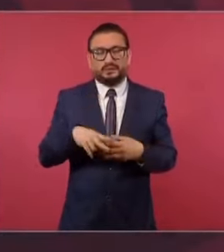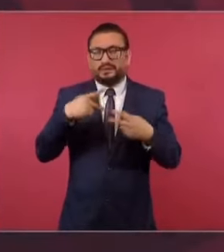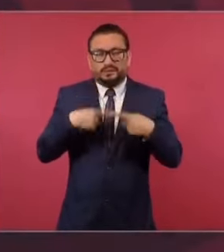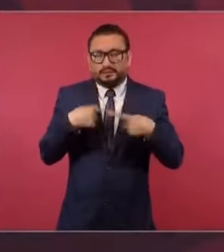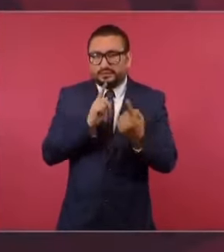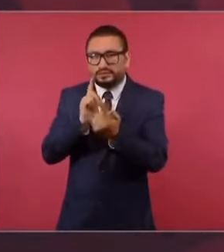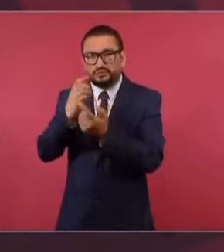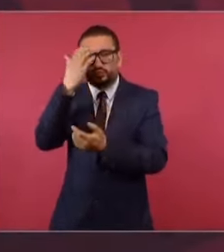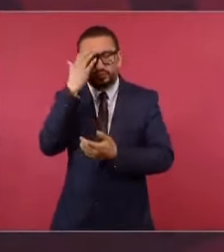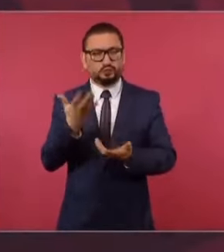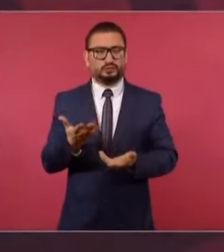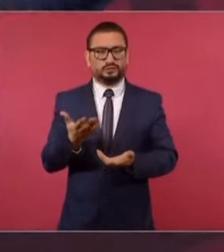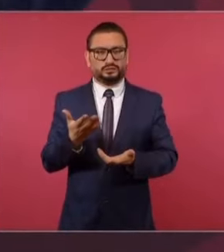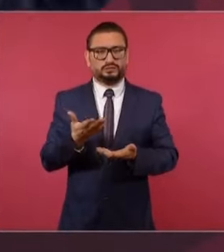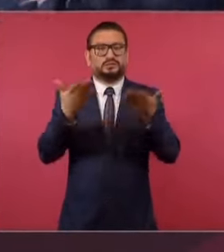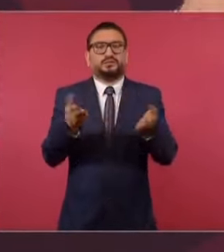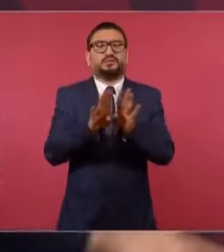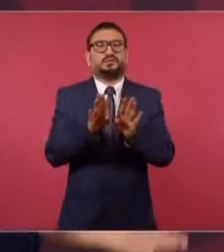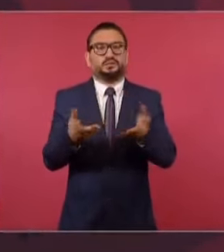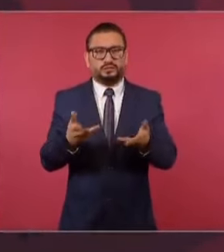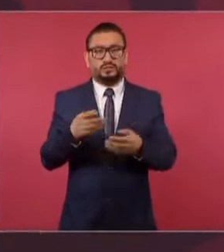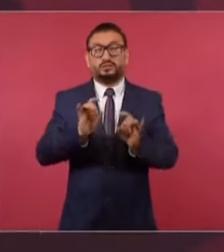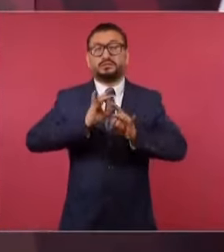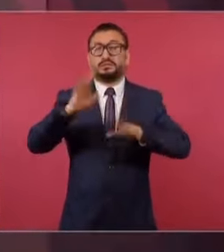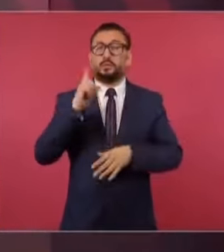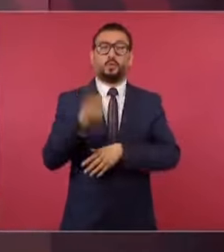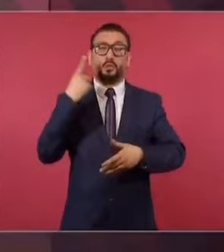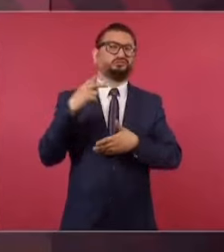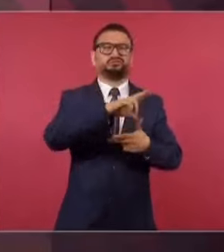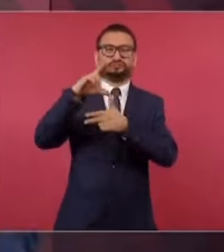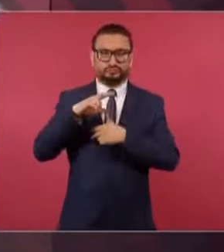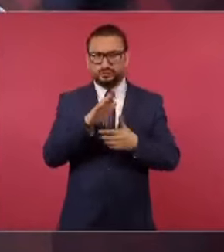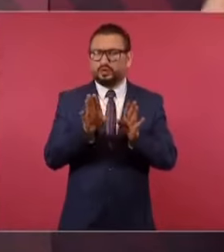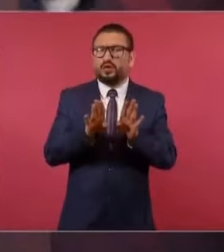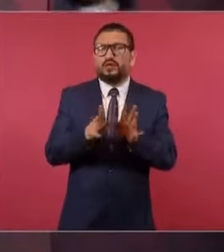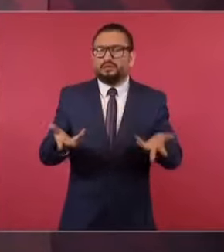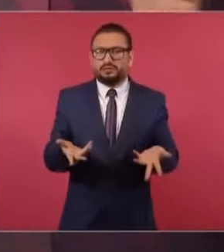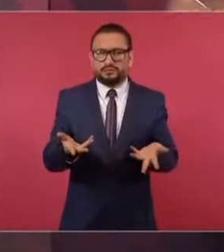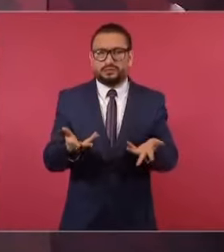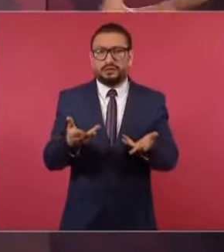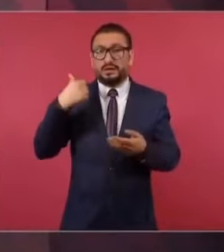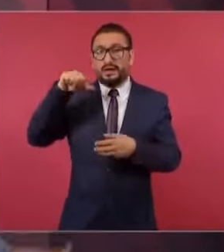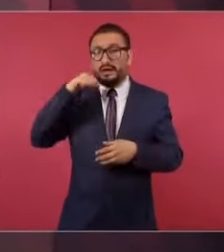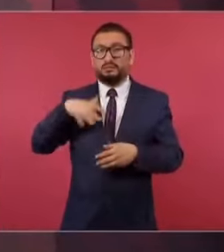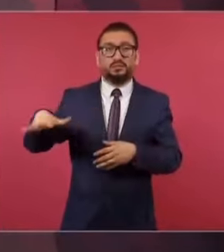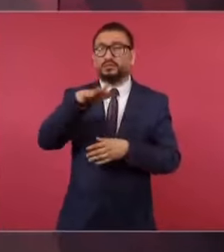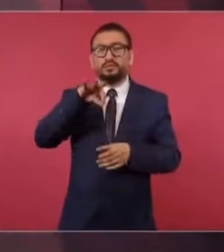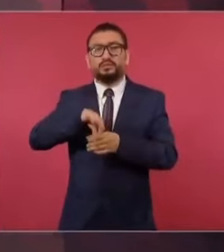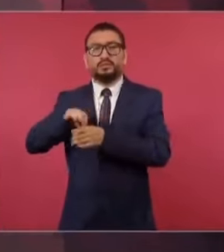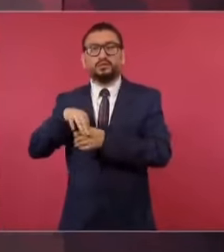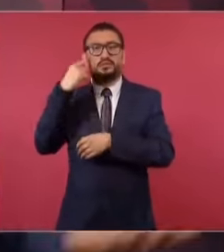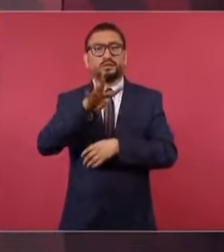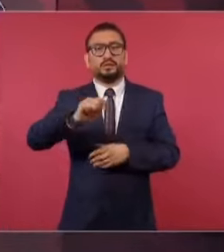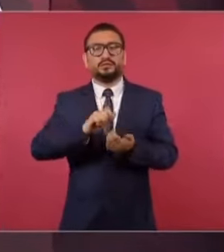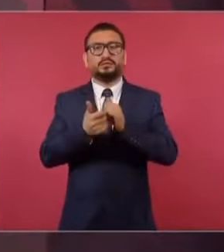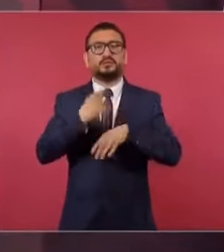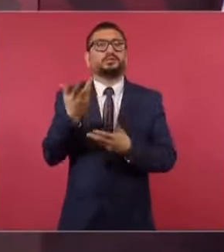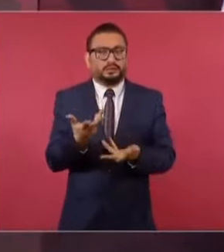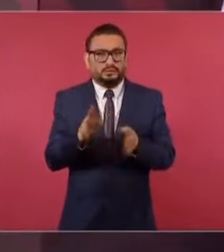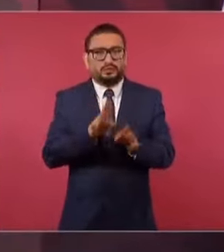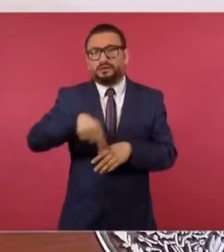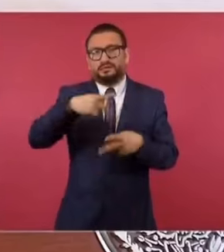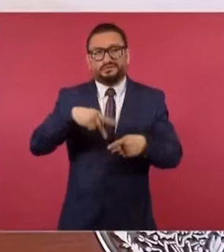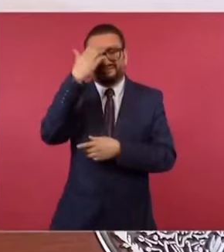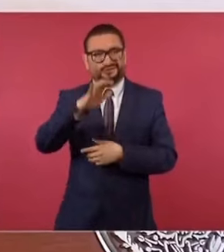pueblo. Bueno, ¿cómo? Un huracán. ¿Cómo va a ser que en Acapulco voten por la transformación? Pues no conocen al pueblo.